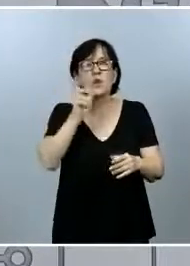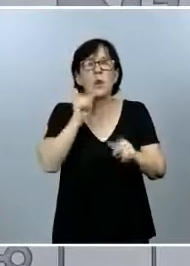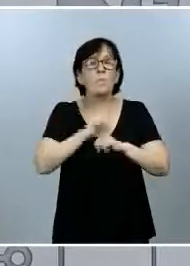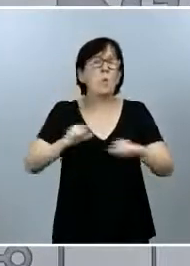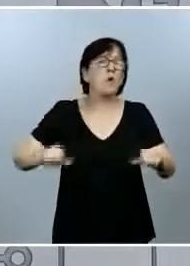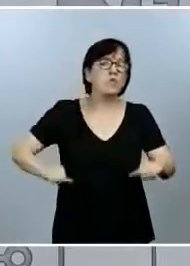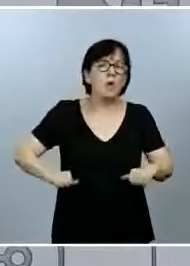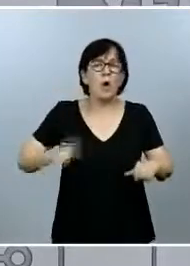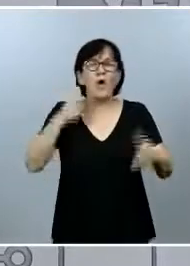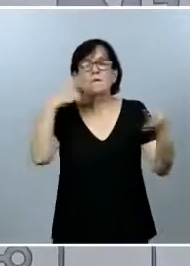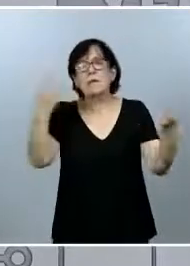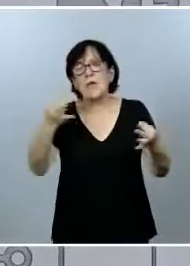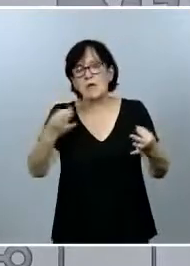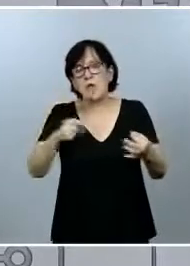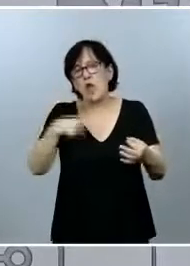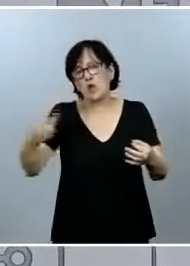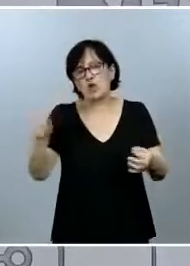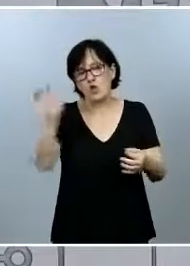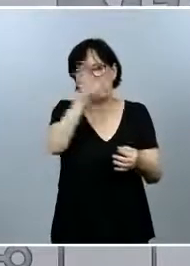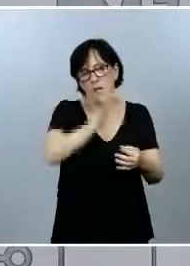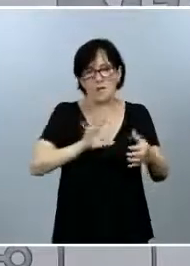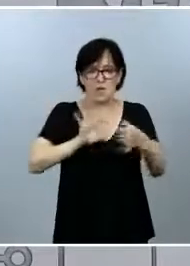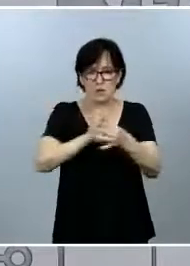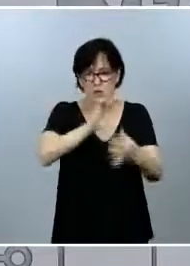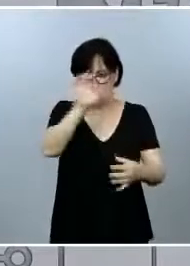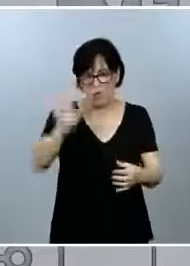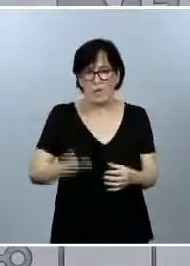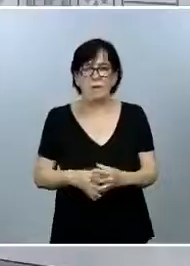ser de mayor riesgo que muchos otros países de la Unión Europea.